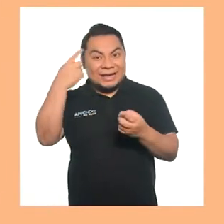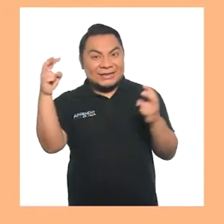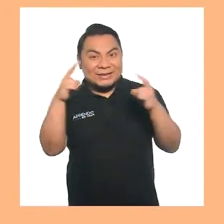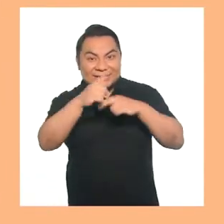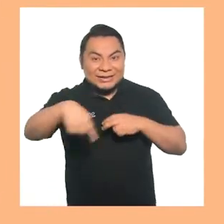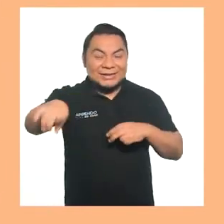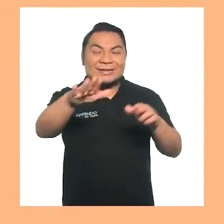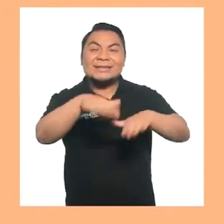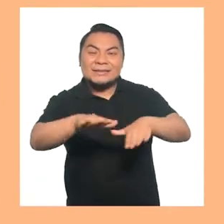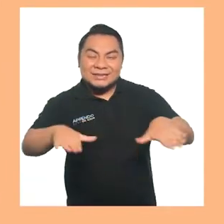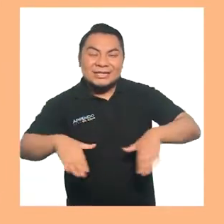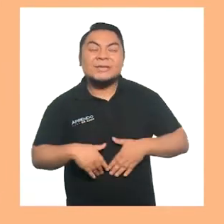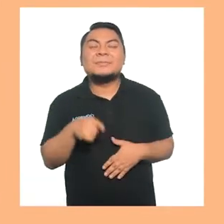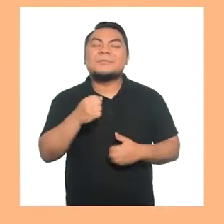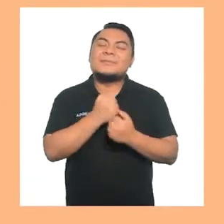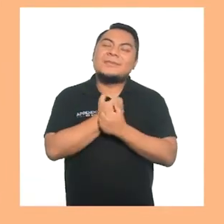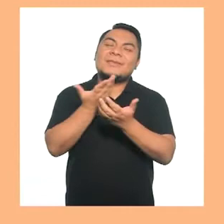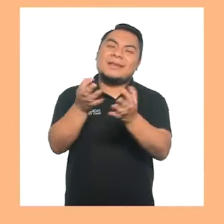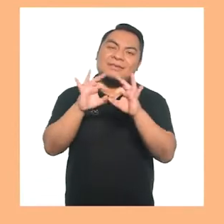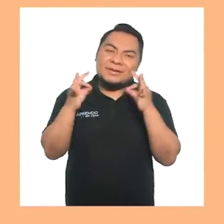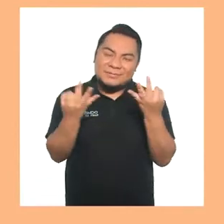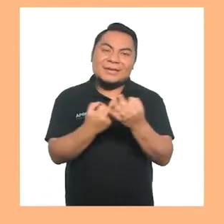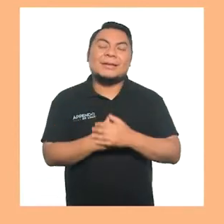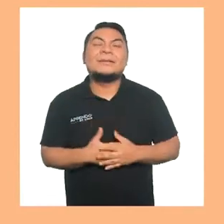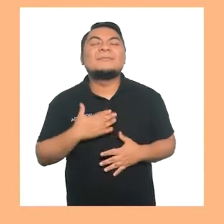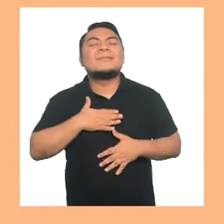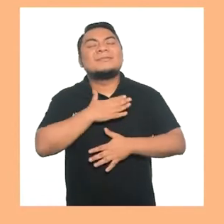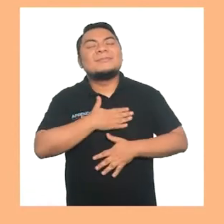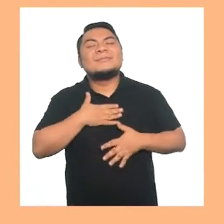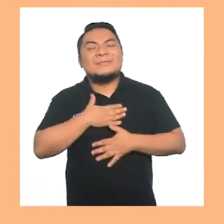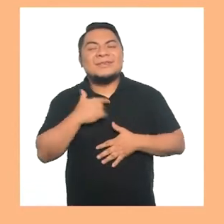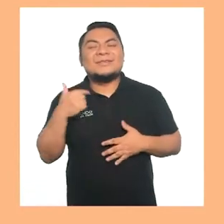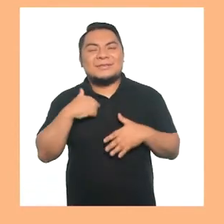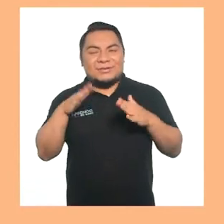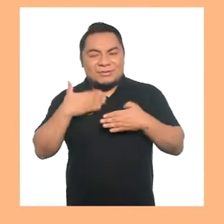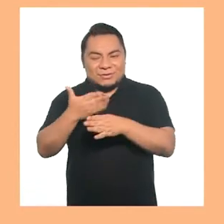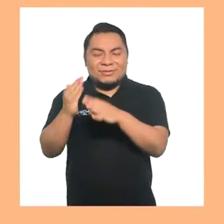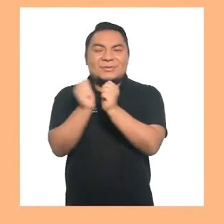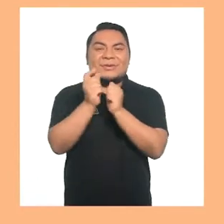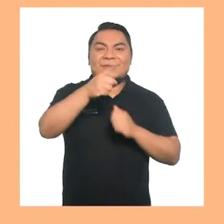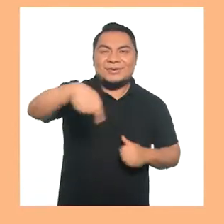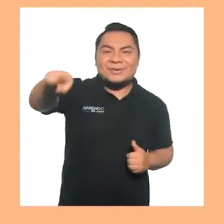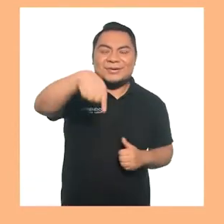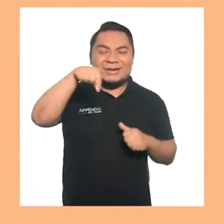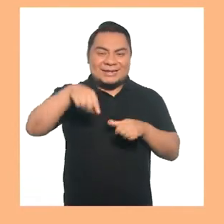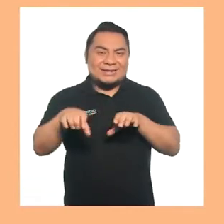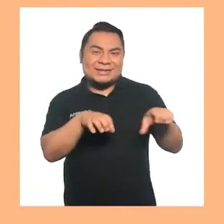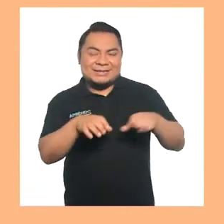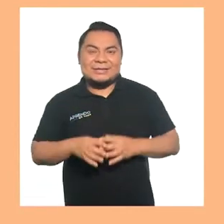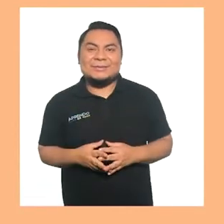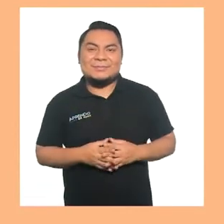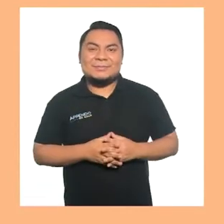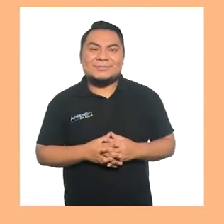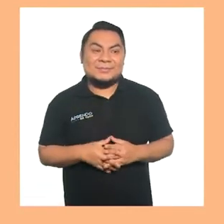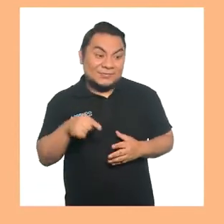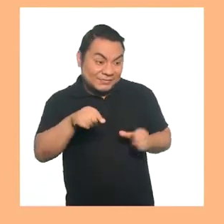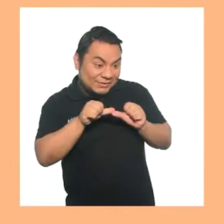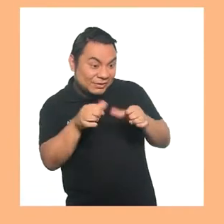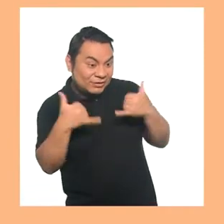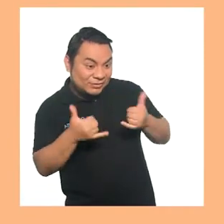Hasta pronto, niñas y niños y queridas familias. Me encantó compartir con ustedes esta actividad.